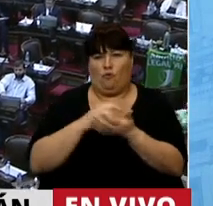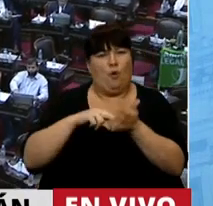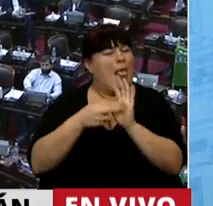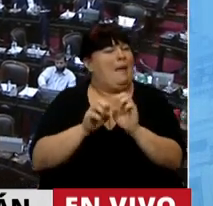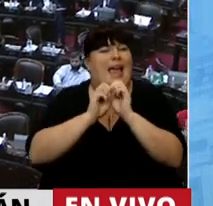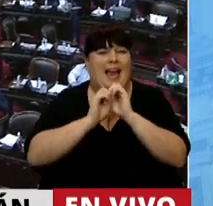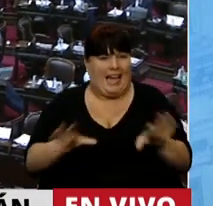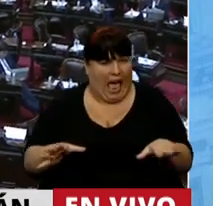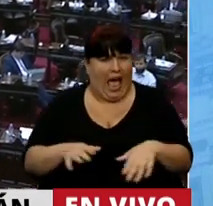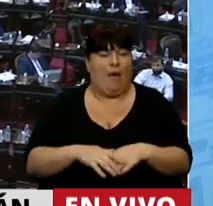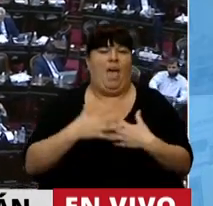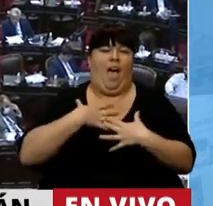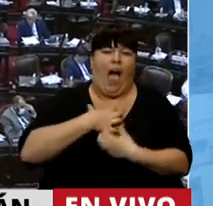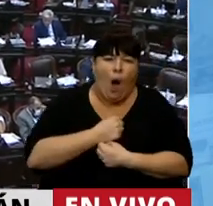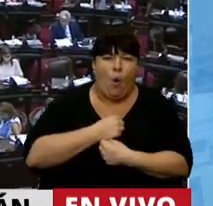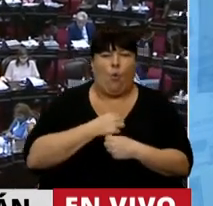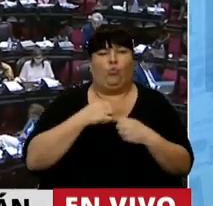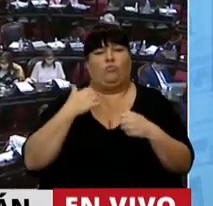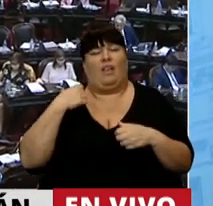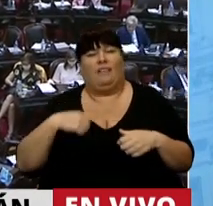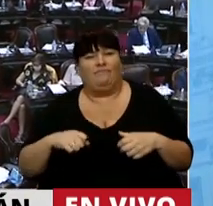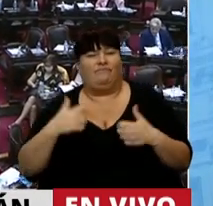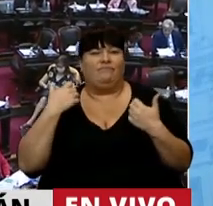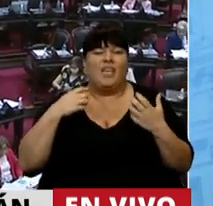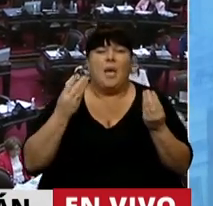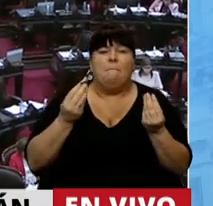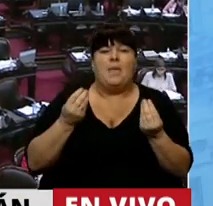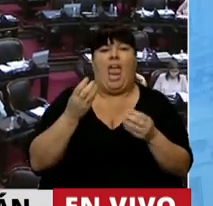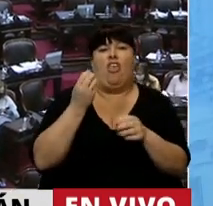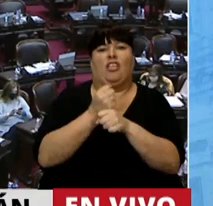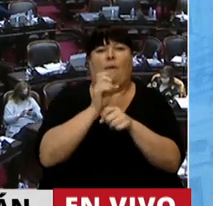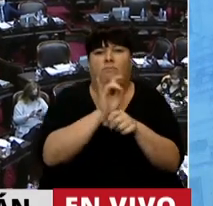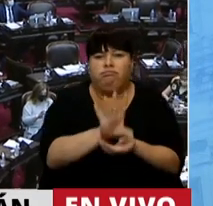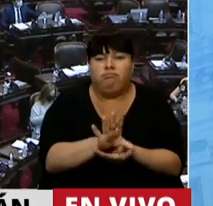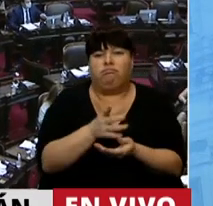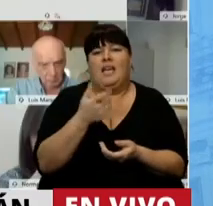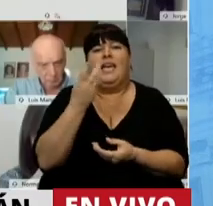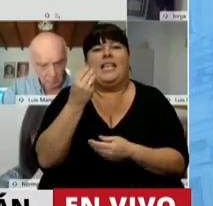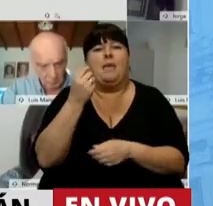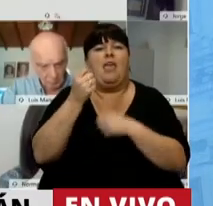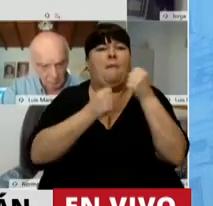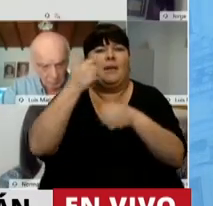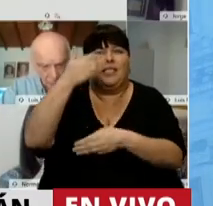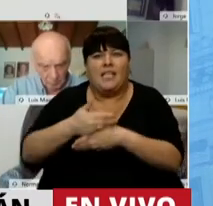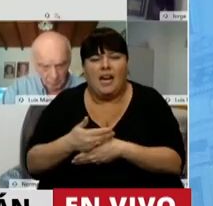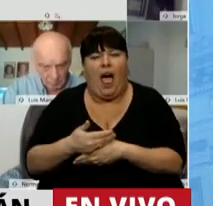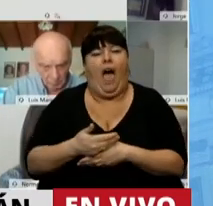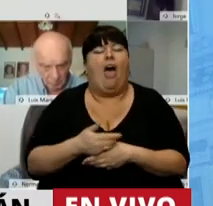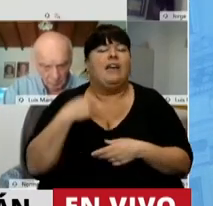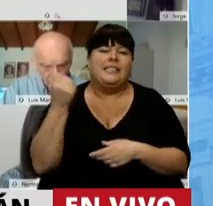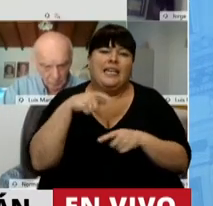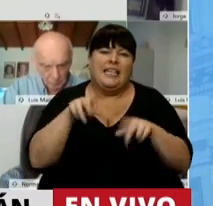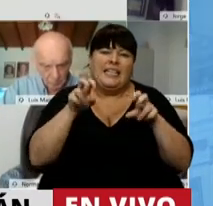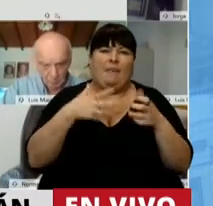problemas, tienen angustia, desesperanza, miedo de perder su trabajo, de que cierre sus pymes, estamos